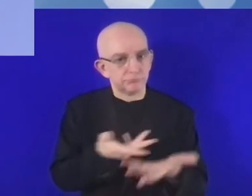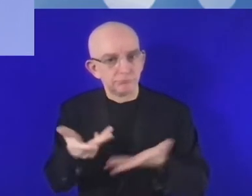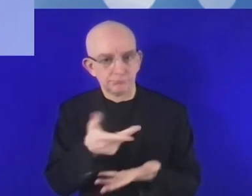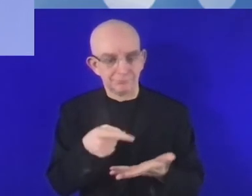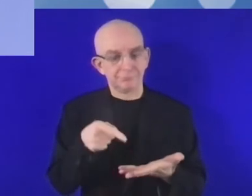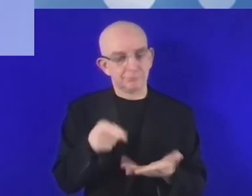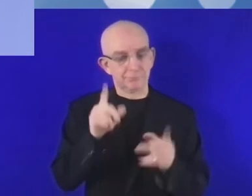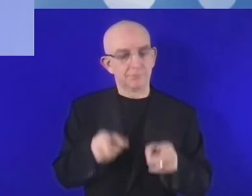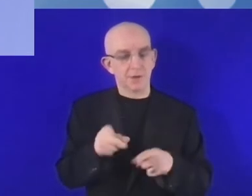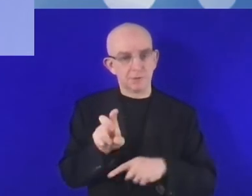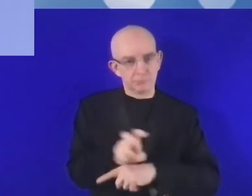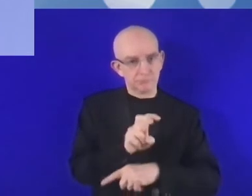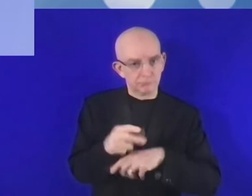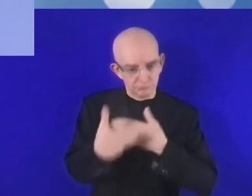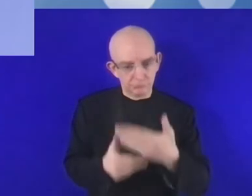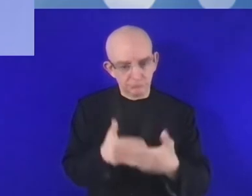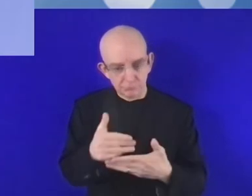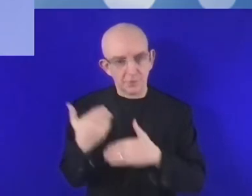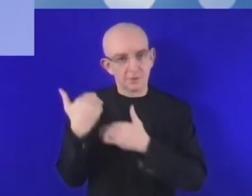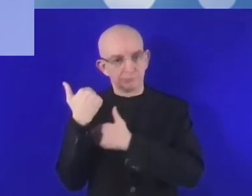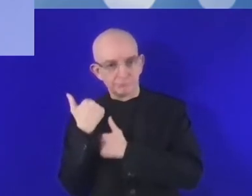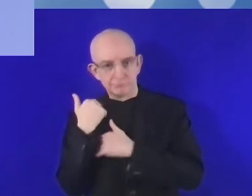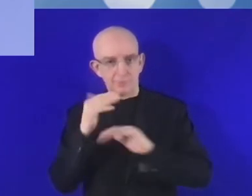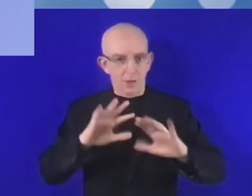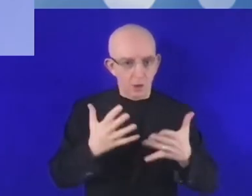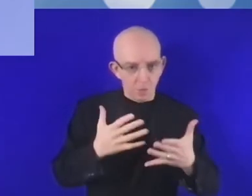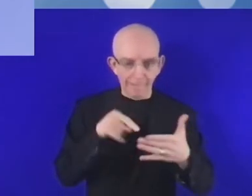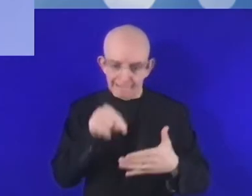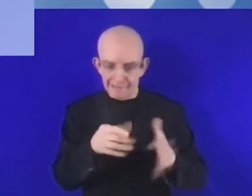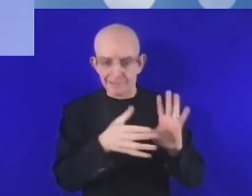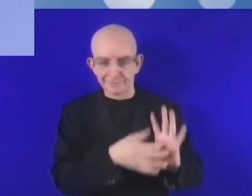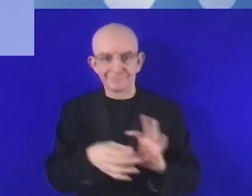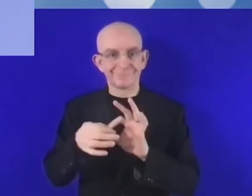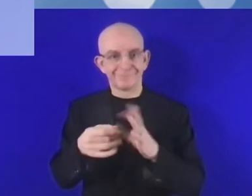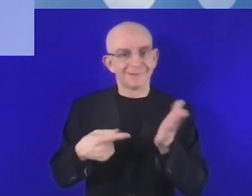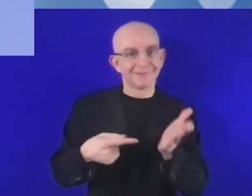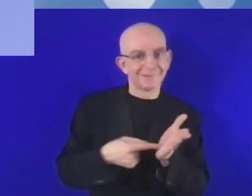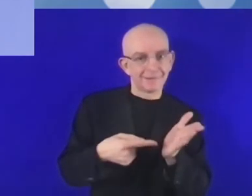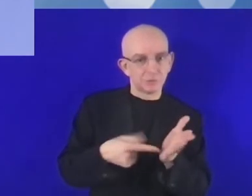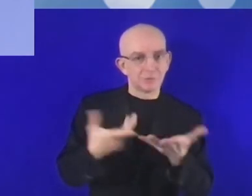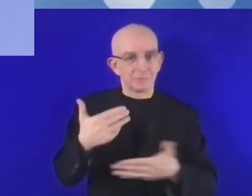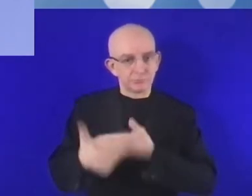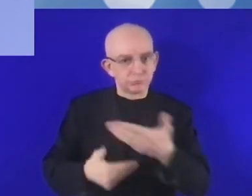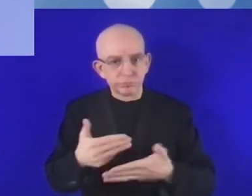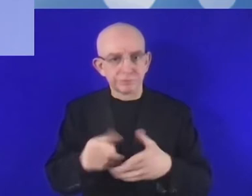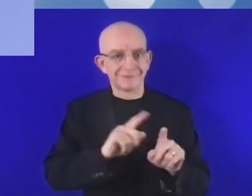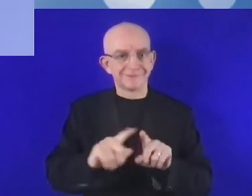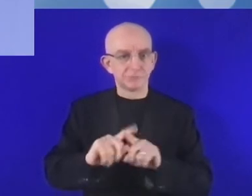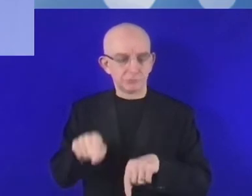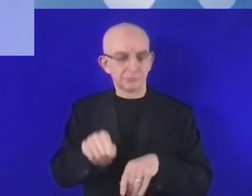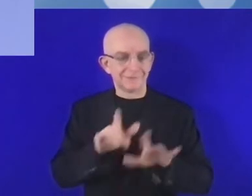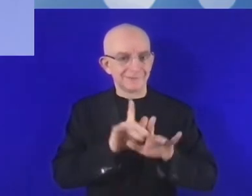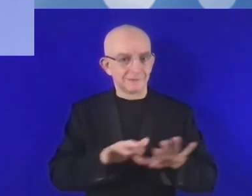introducir esta nueva legislación, regulación para apoyar esta transformación digital. Estos serían los